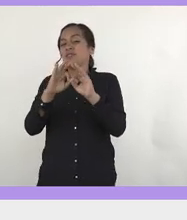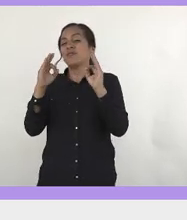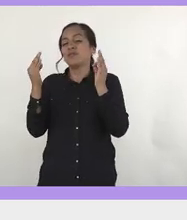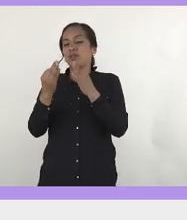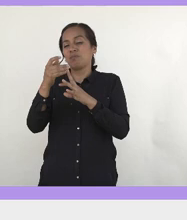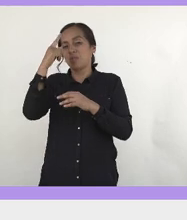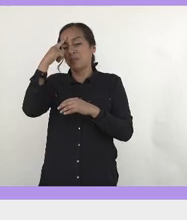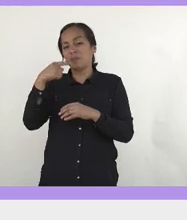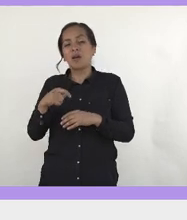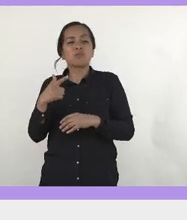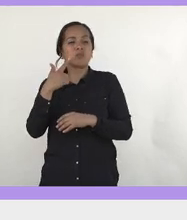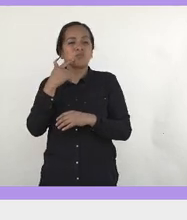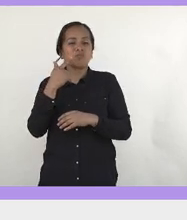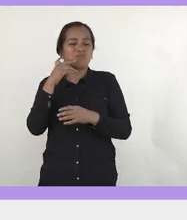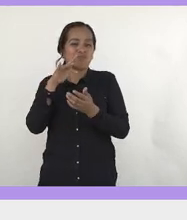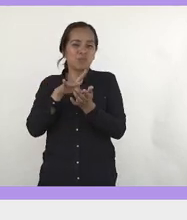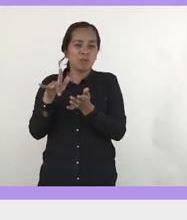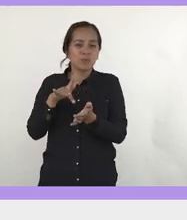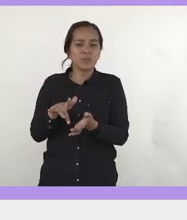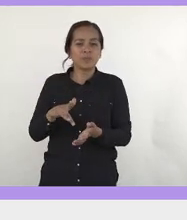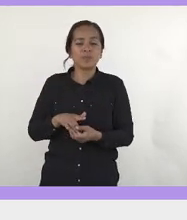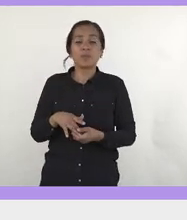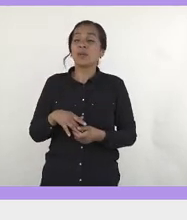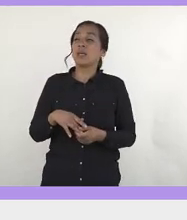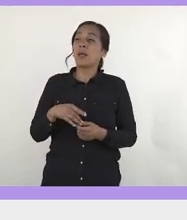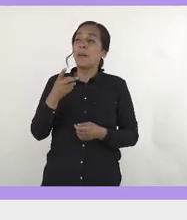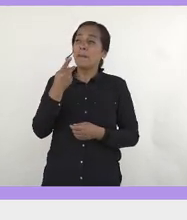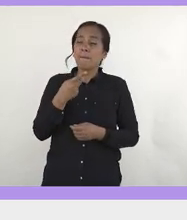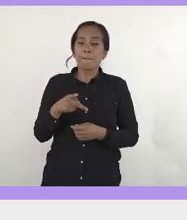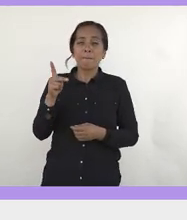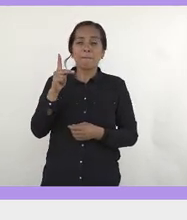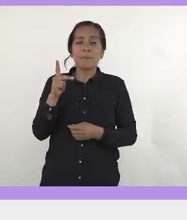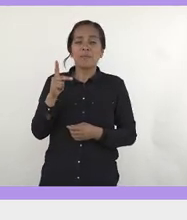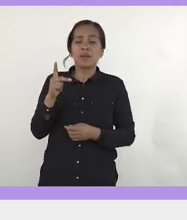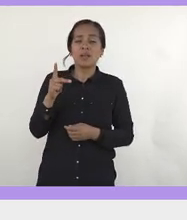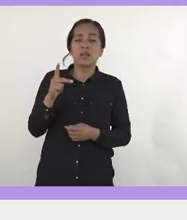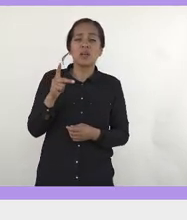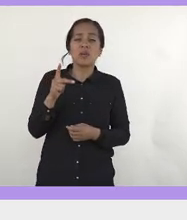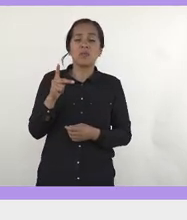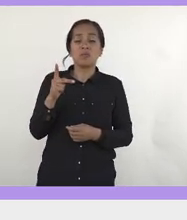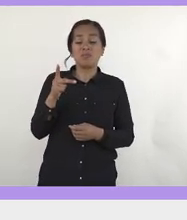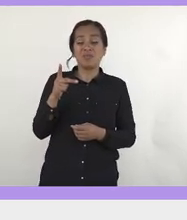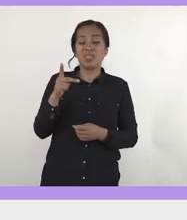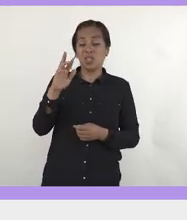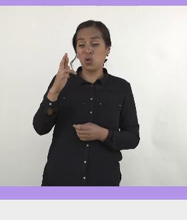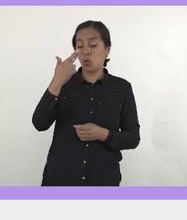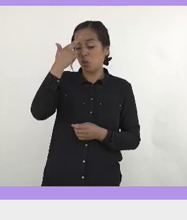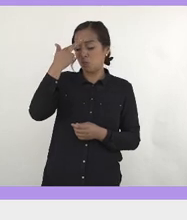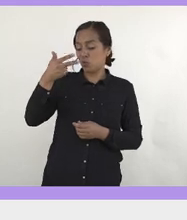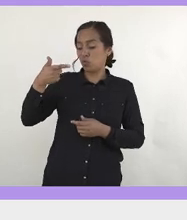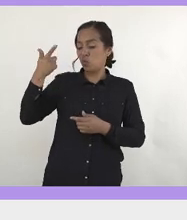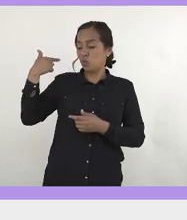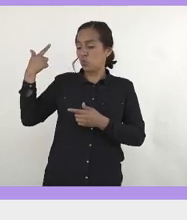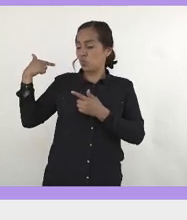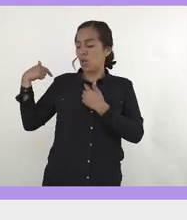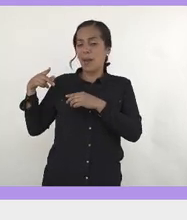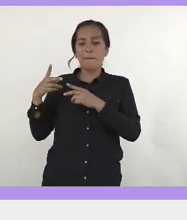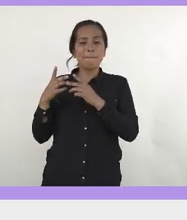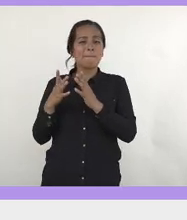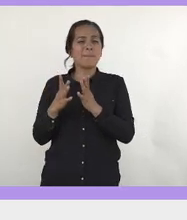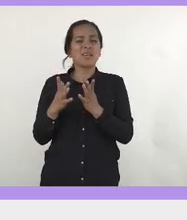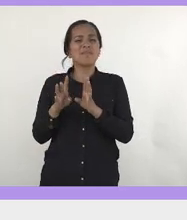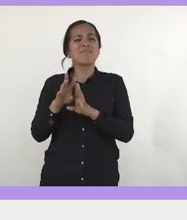responsabilidad también, pero sin juzgar a las generaciones pasadas, mirar con quién, una vez que